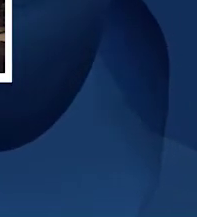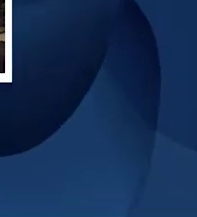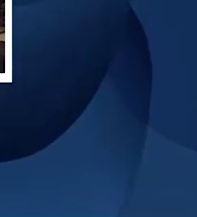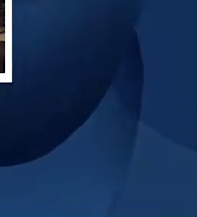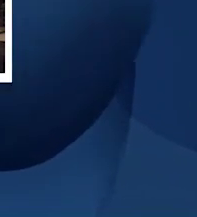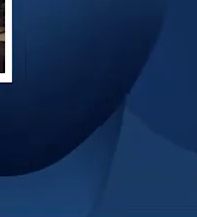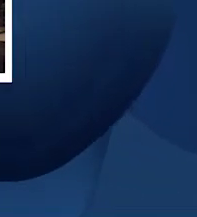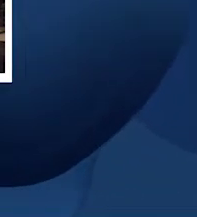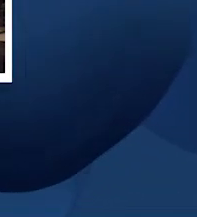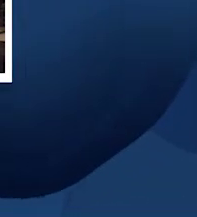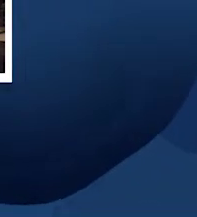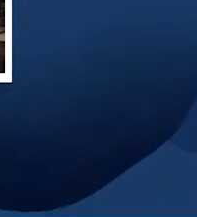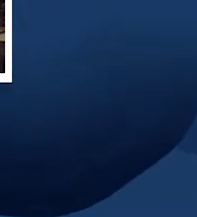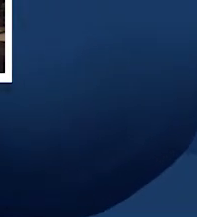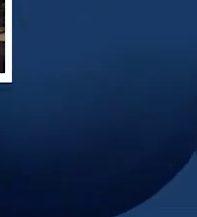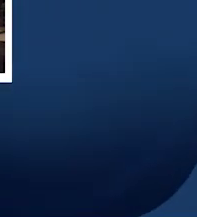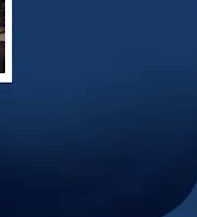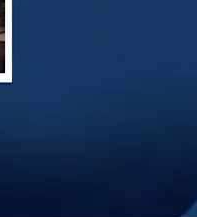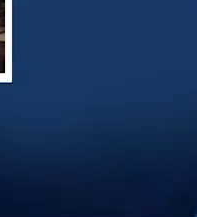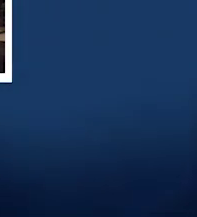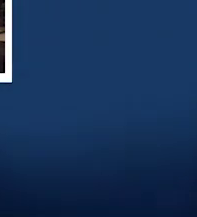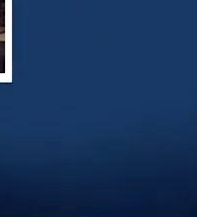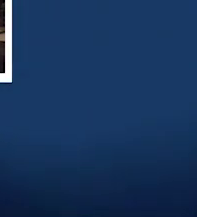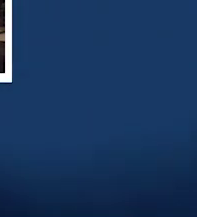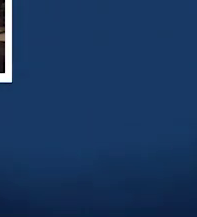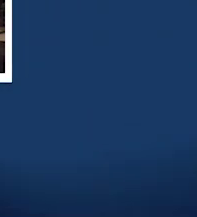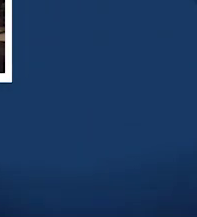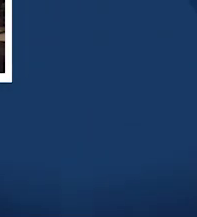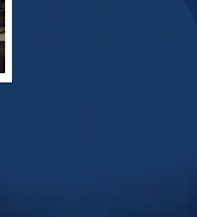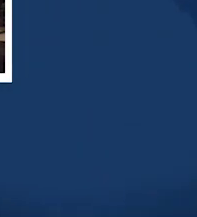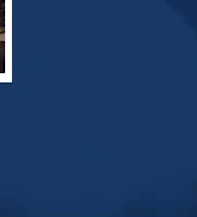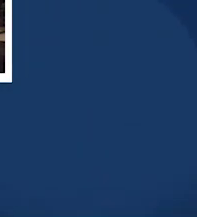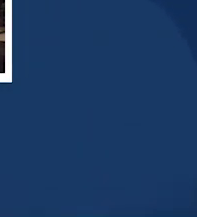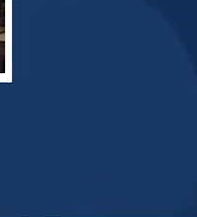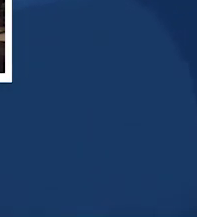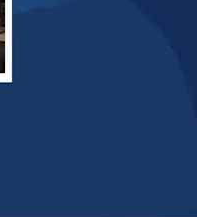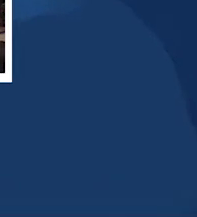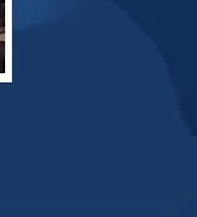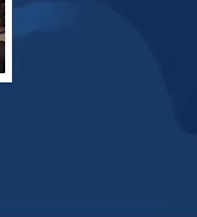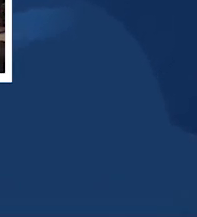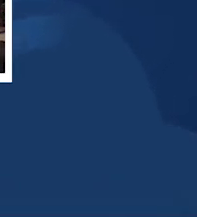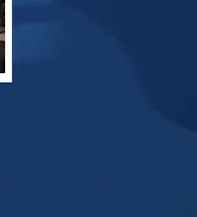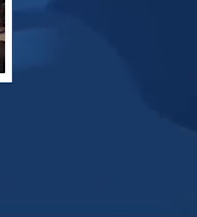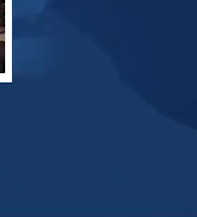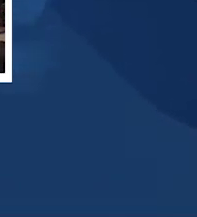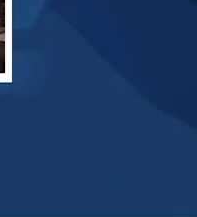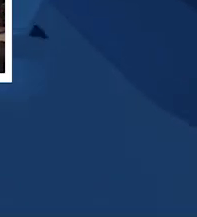¡Gracias! ¡Gracias! ¡Gracias!